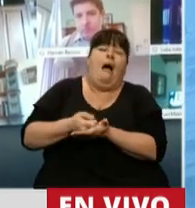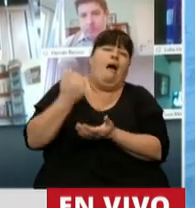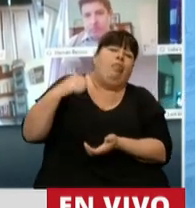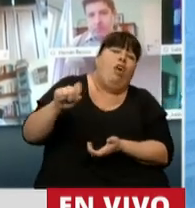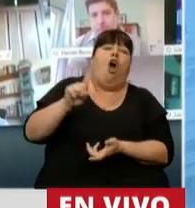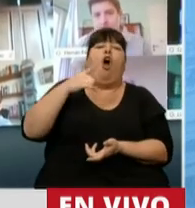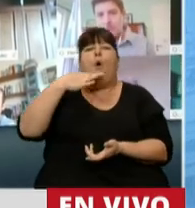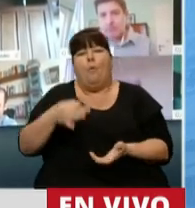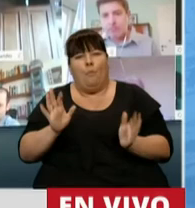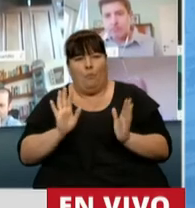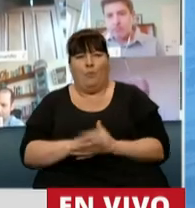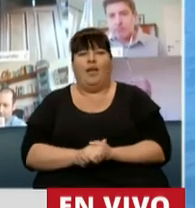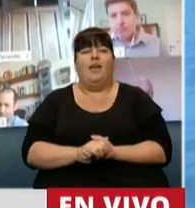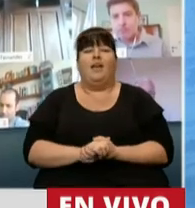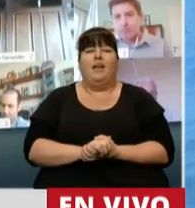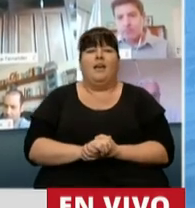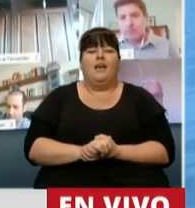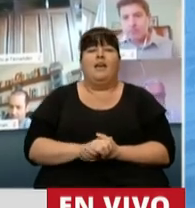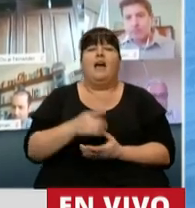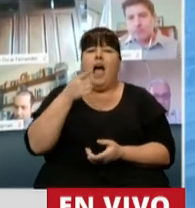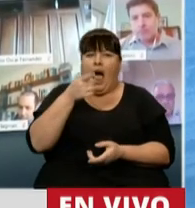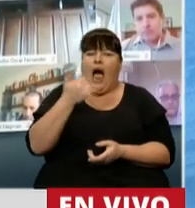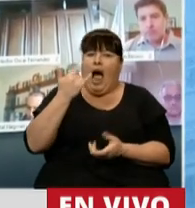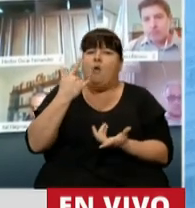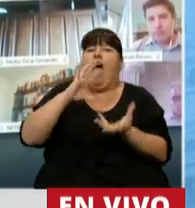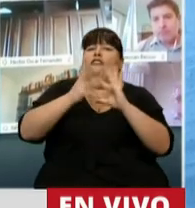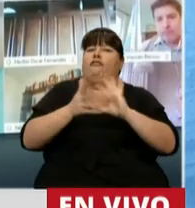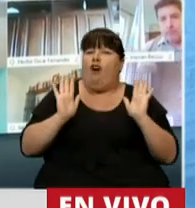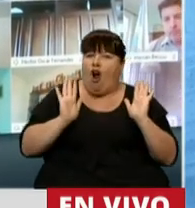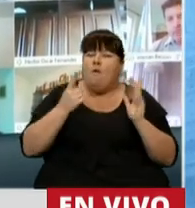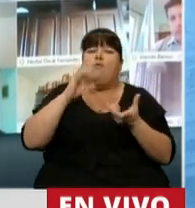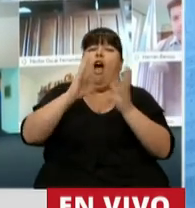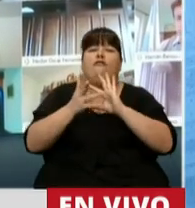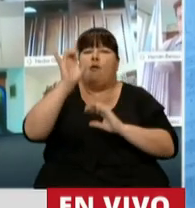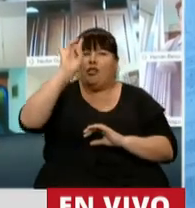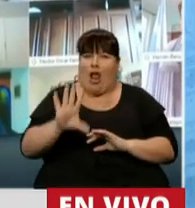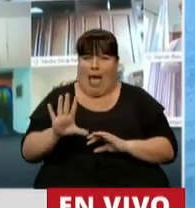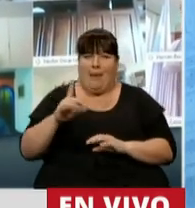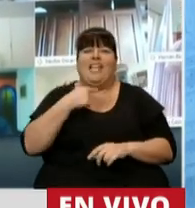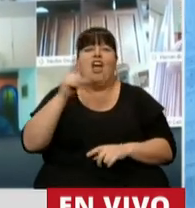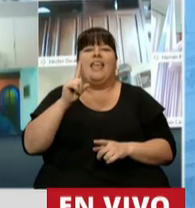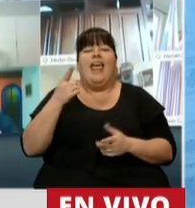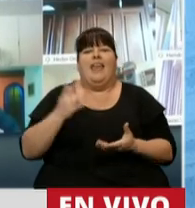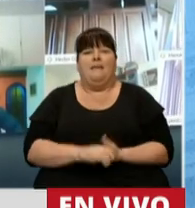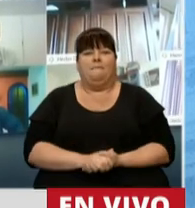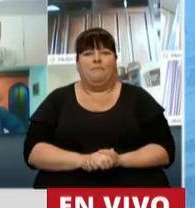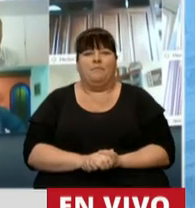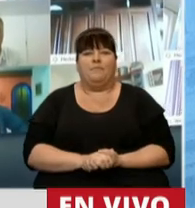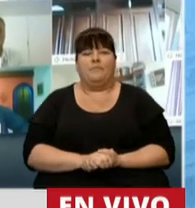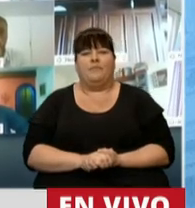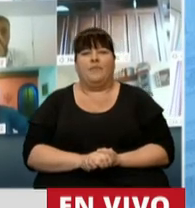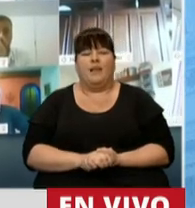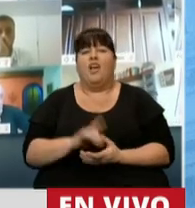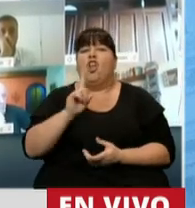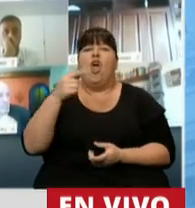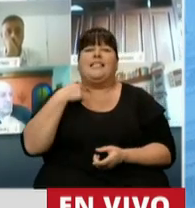no ha querido. Lo cierto es que hay una sola forma, hay una sola forma de no caer en la casuística. No hay que